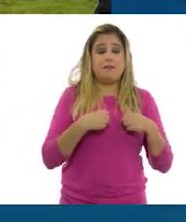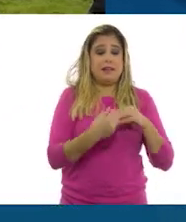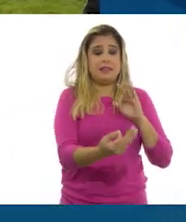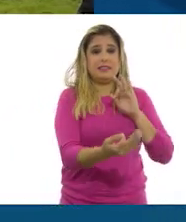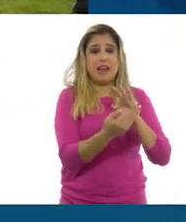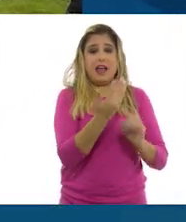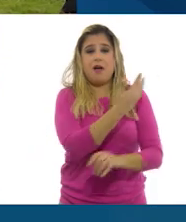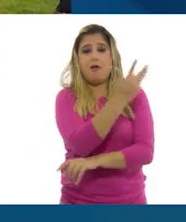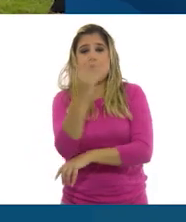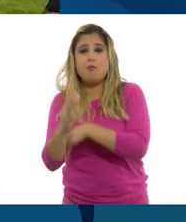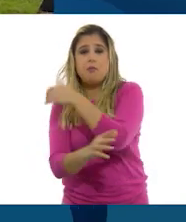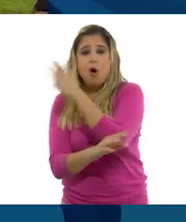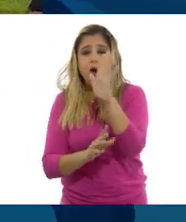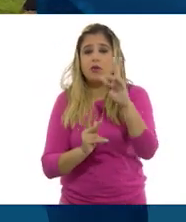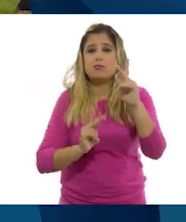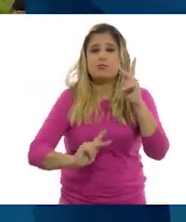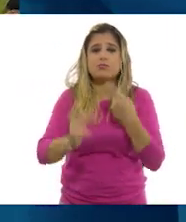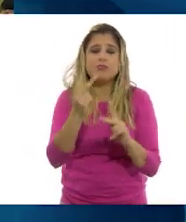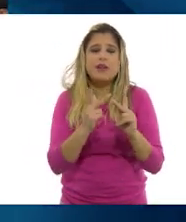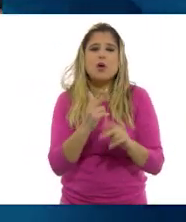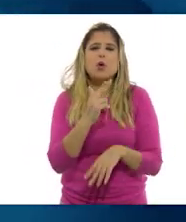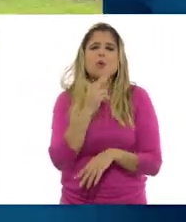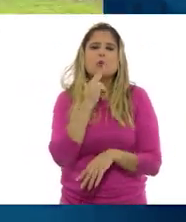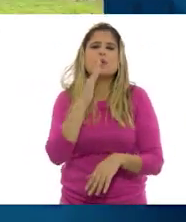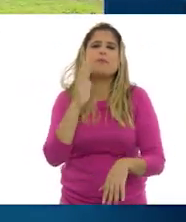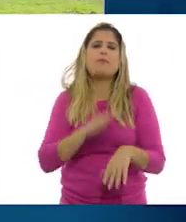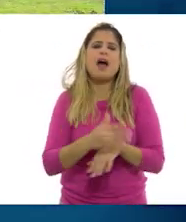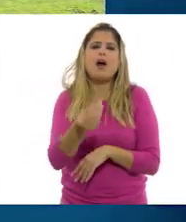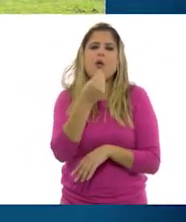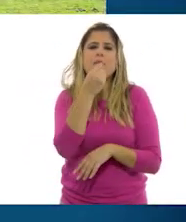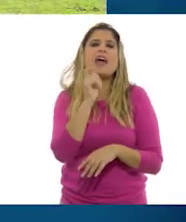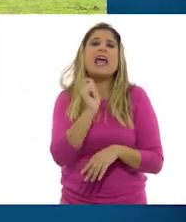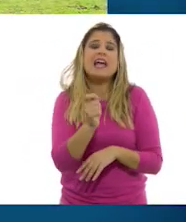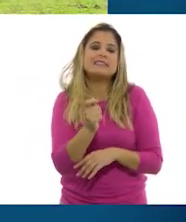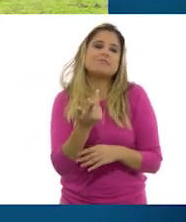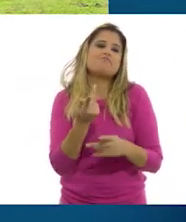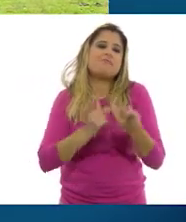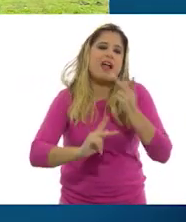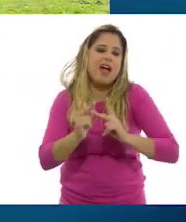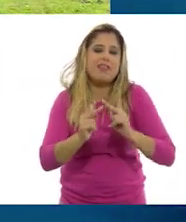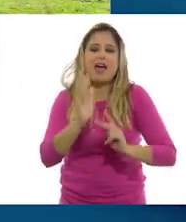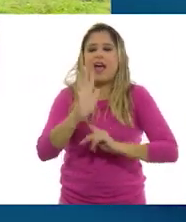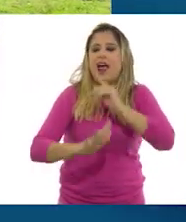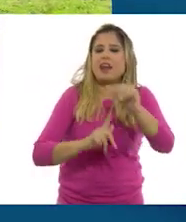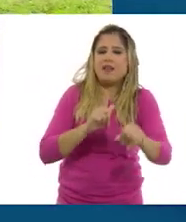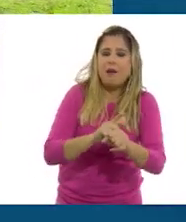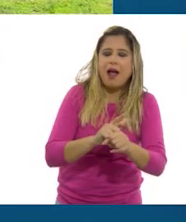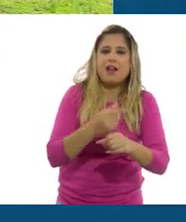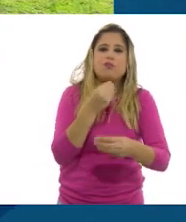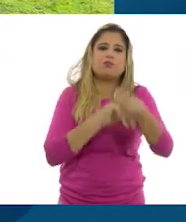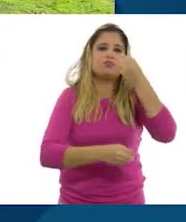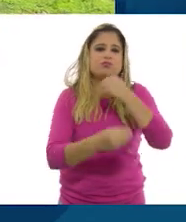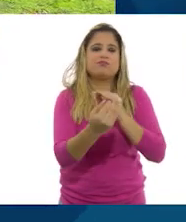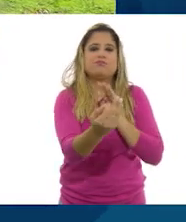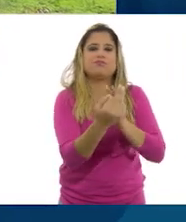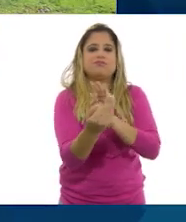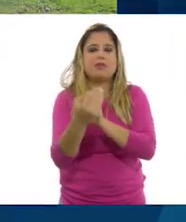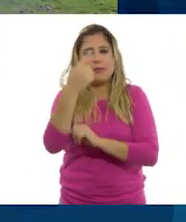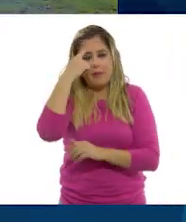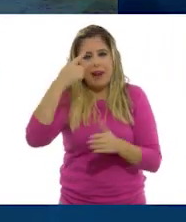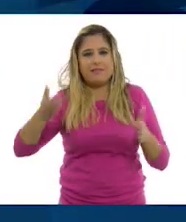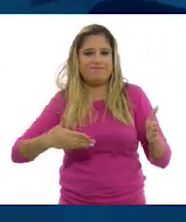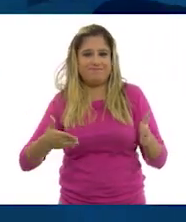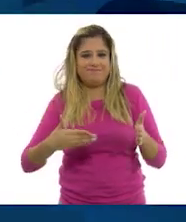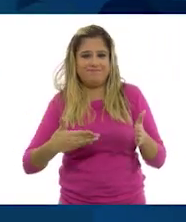bosques o pastizales utilizarán animales y plantas de ese lugar para preparar sus alimentos.